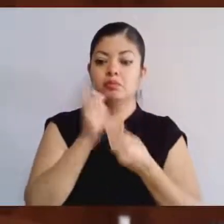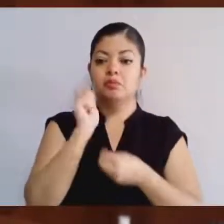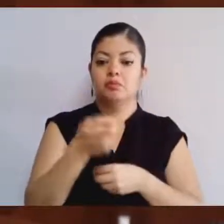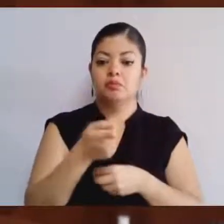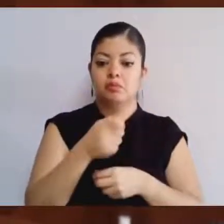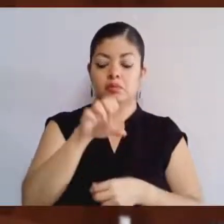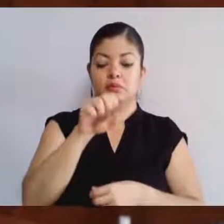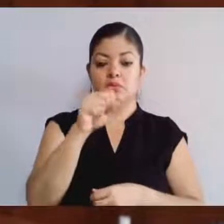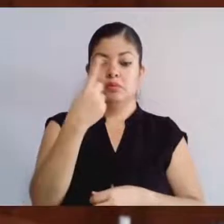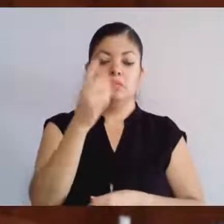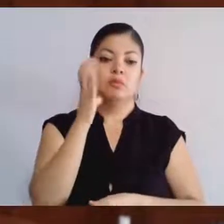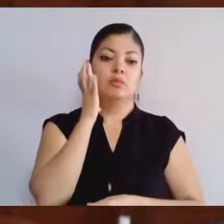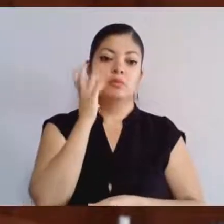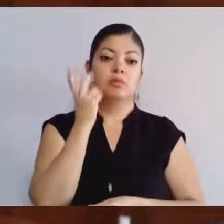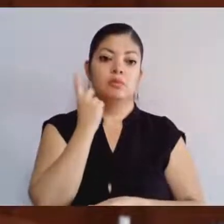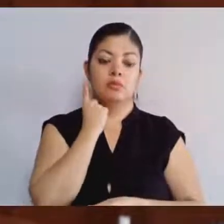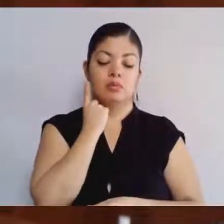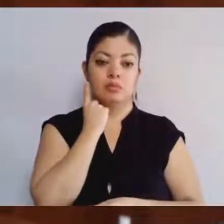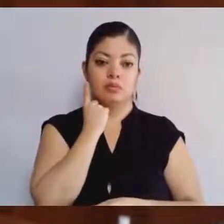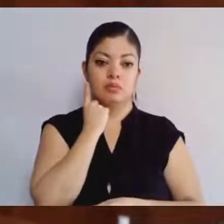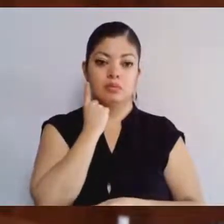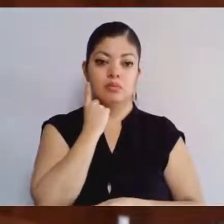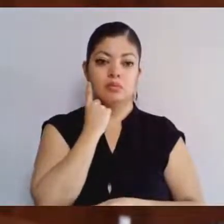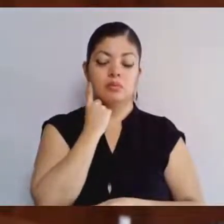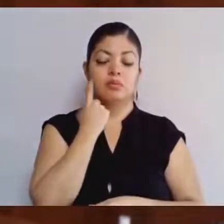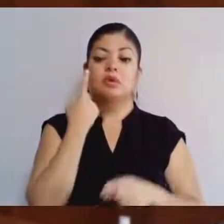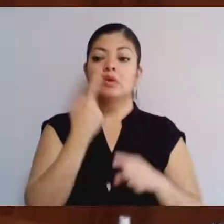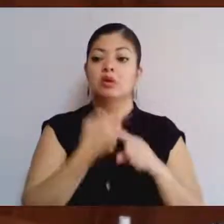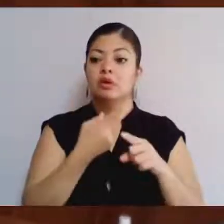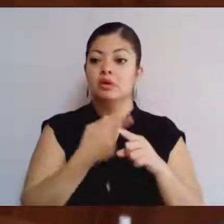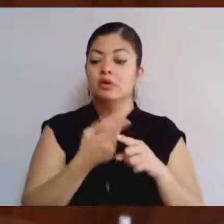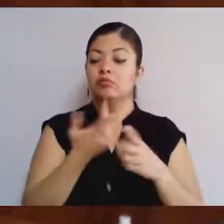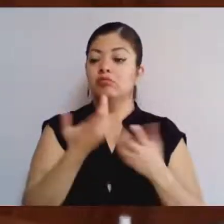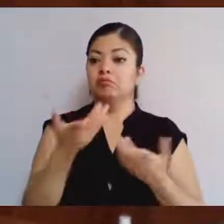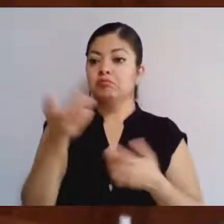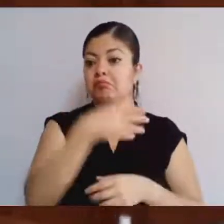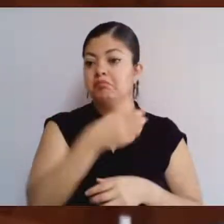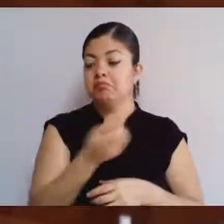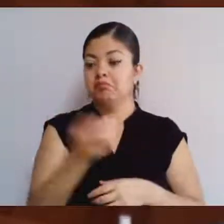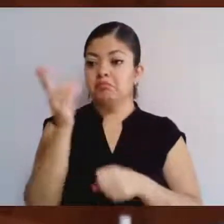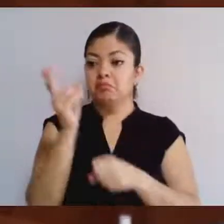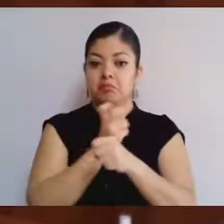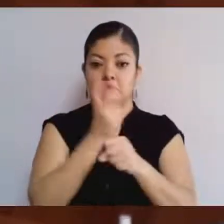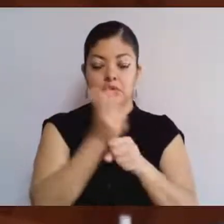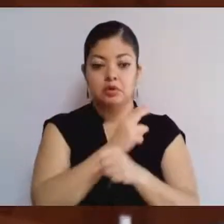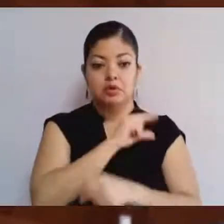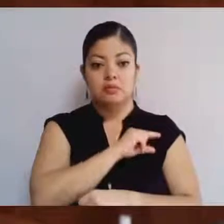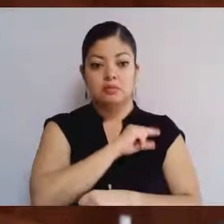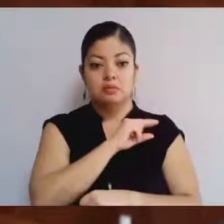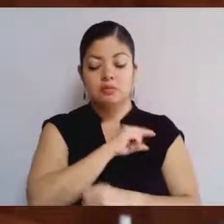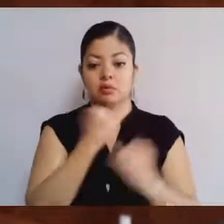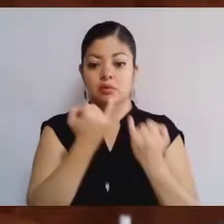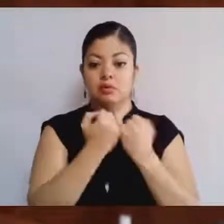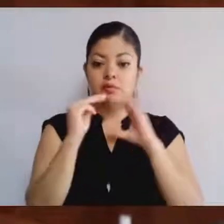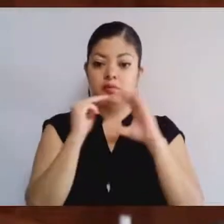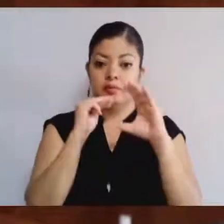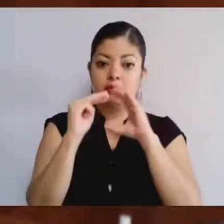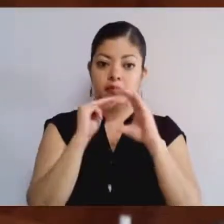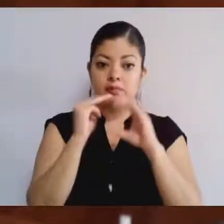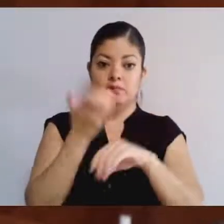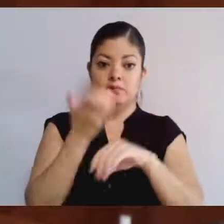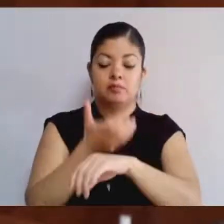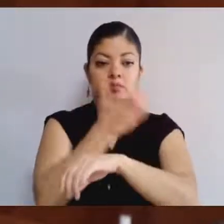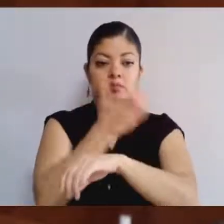de la 61ª legislatura, a las y los invitados especiales y medios de comunicación que nos